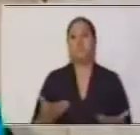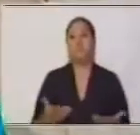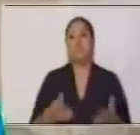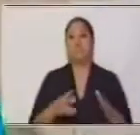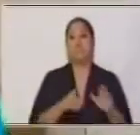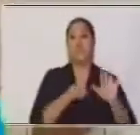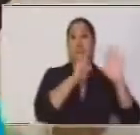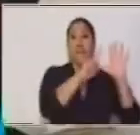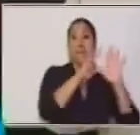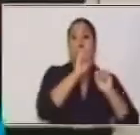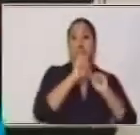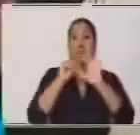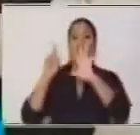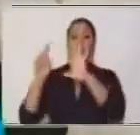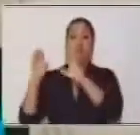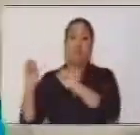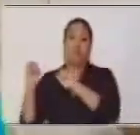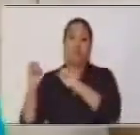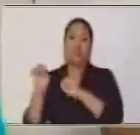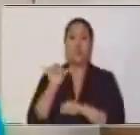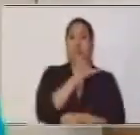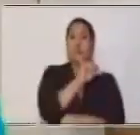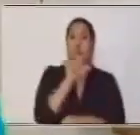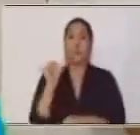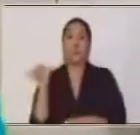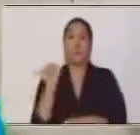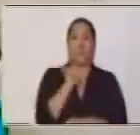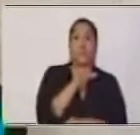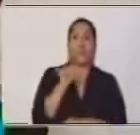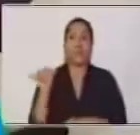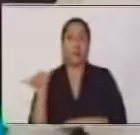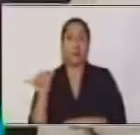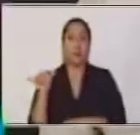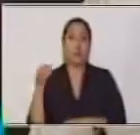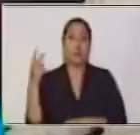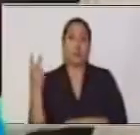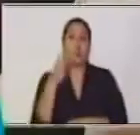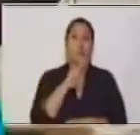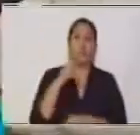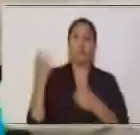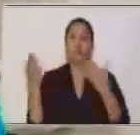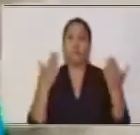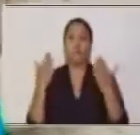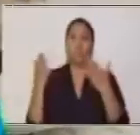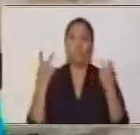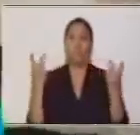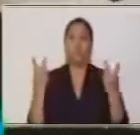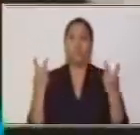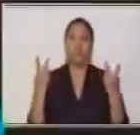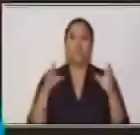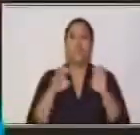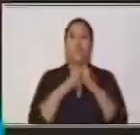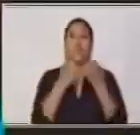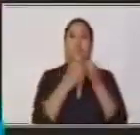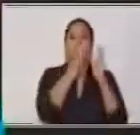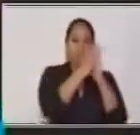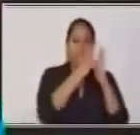sesenta. Igualamos, igualamos las dos razones. Por lo tanto, formamos una